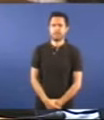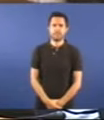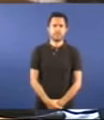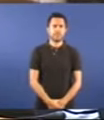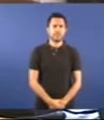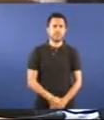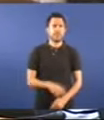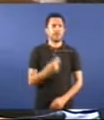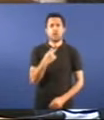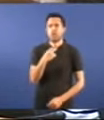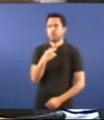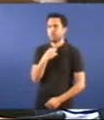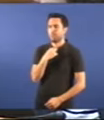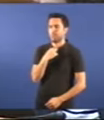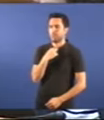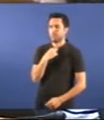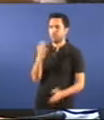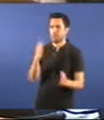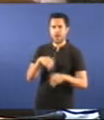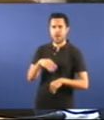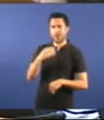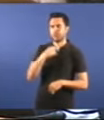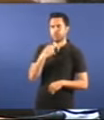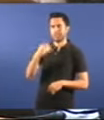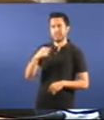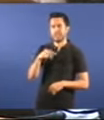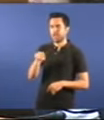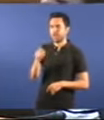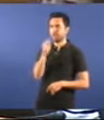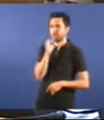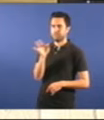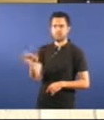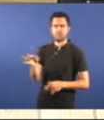Non ten a palabra xa. Non ten a palabra xa, señora Díaz.